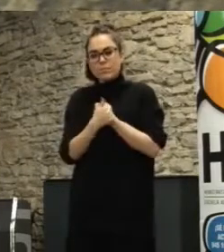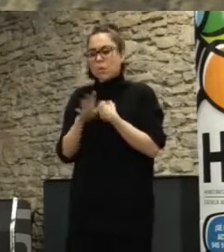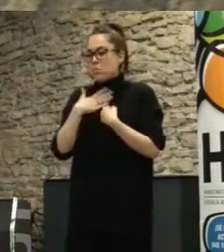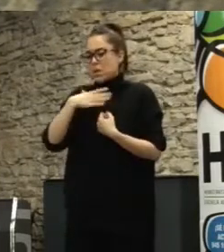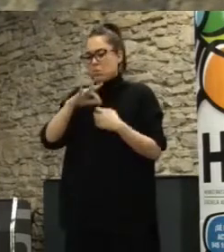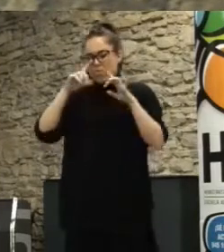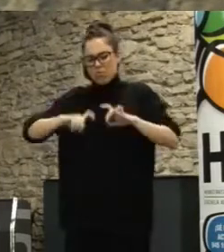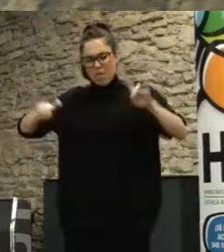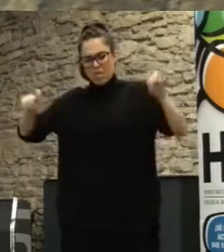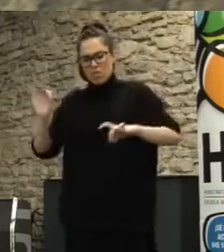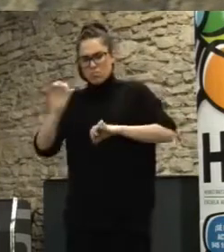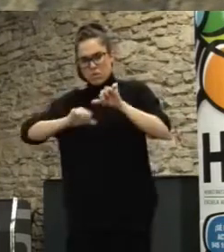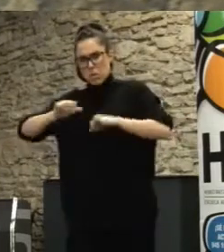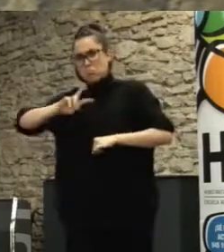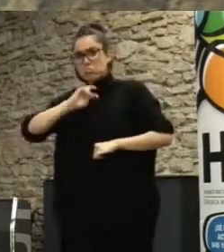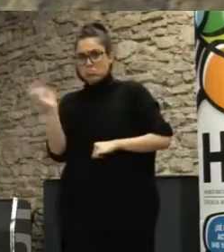otro tipo de instituciones